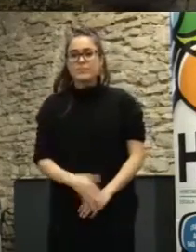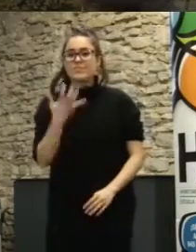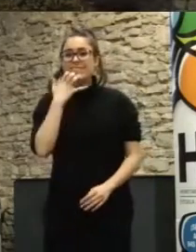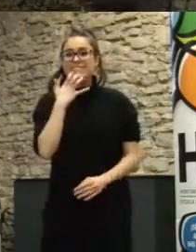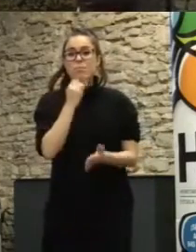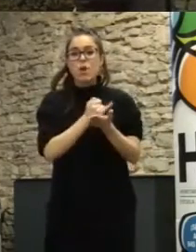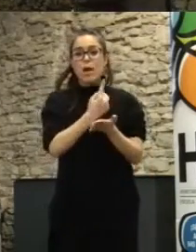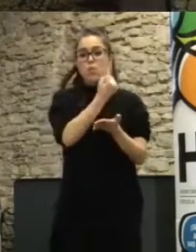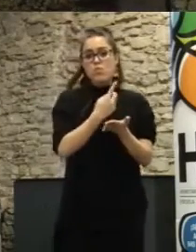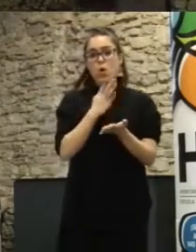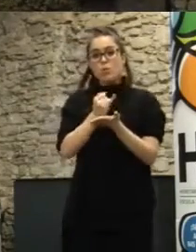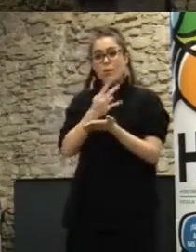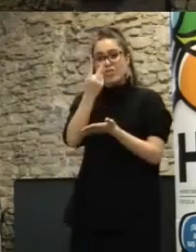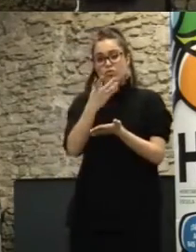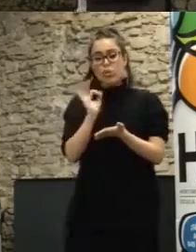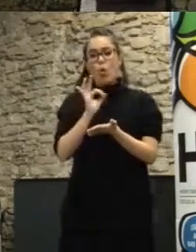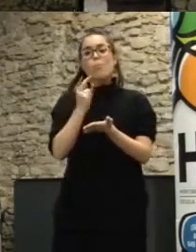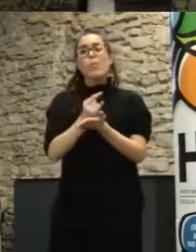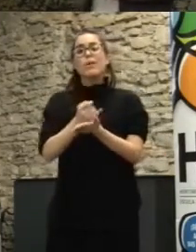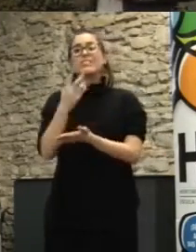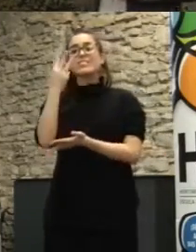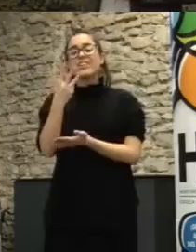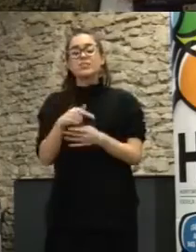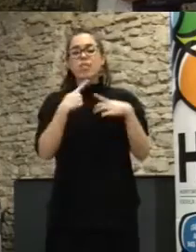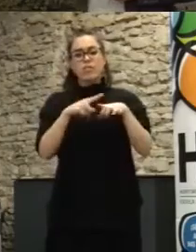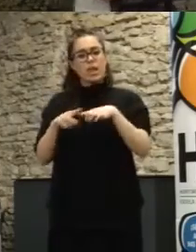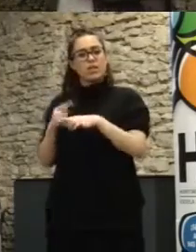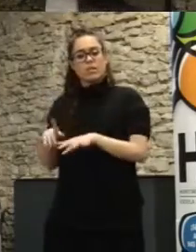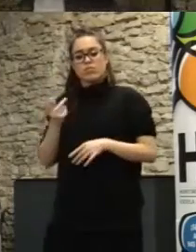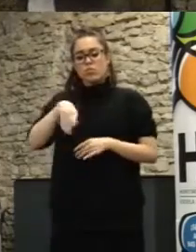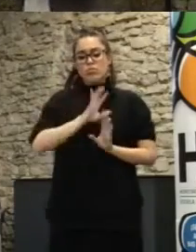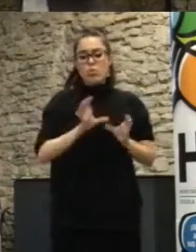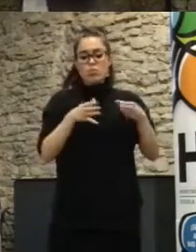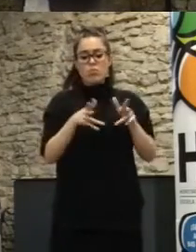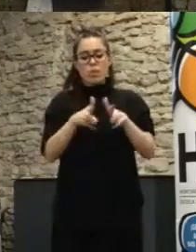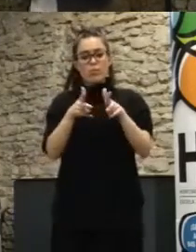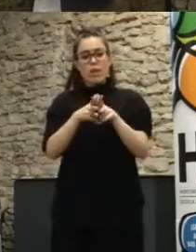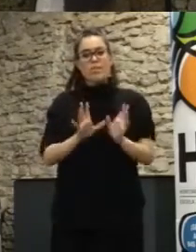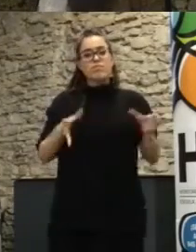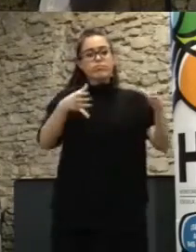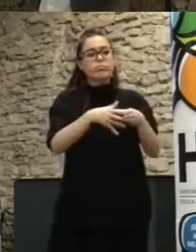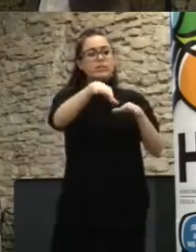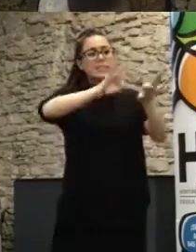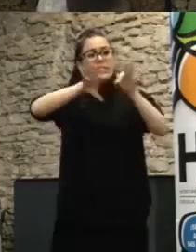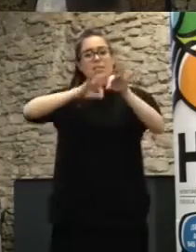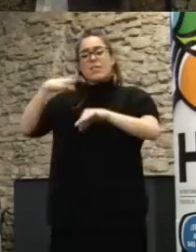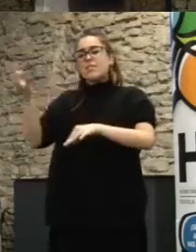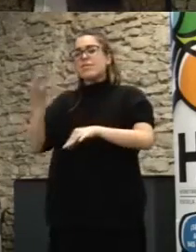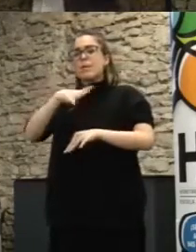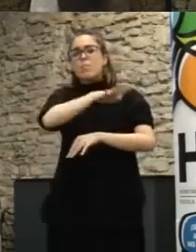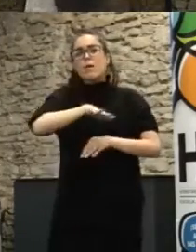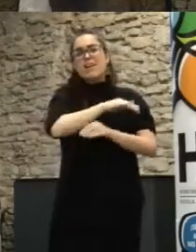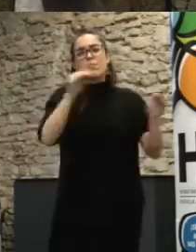1, 2 y 3 ¿no? que hemos visto pues vamos a buscar grupos de población que puede ser un distrito puede ser un barrio más pequeño puede ser un colectivo incluso